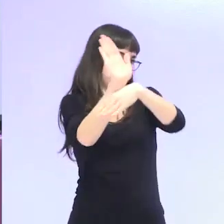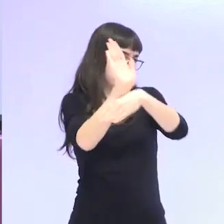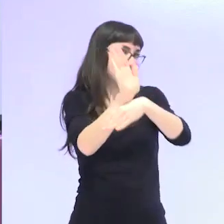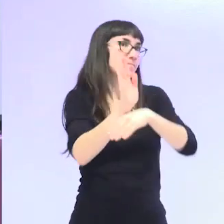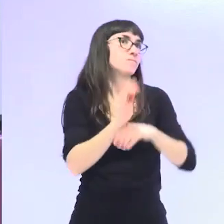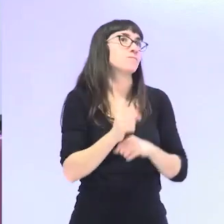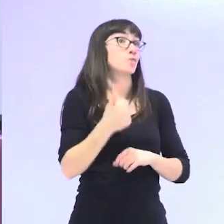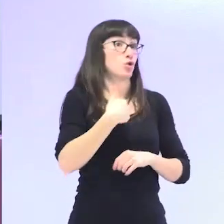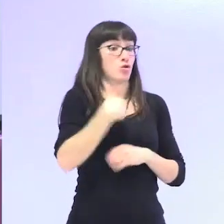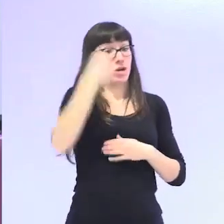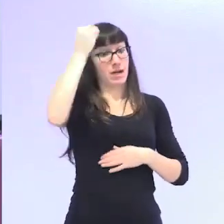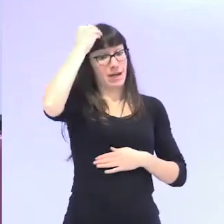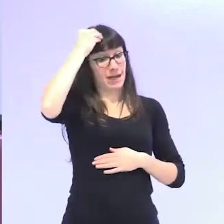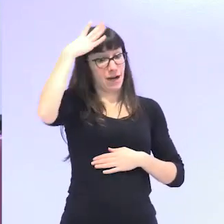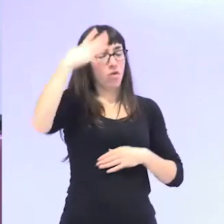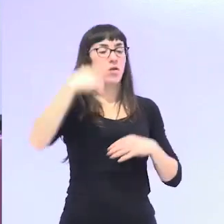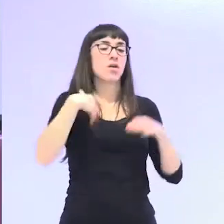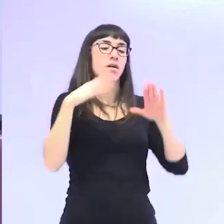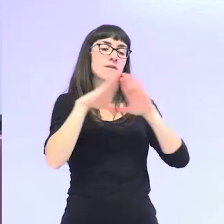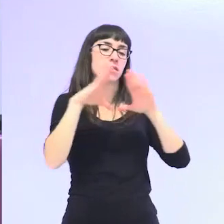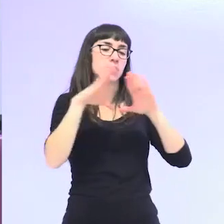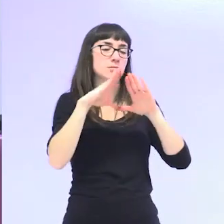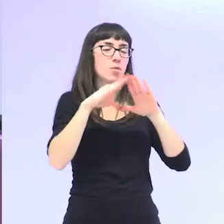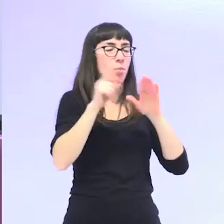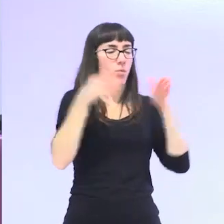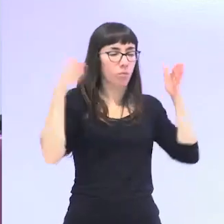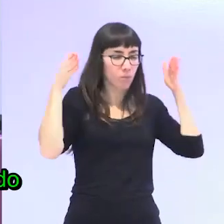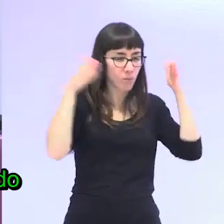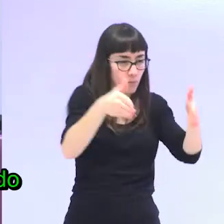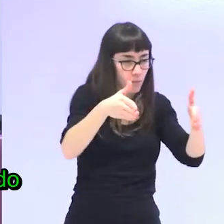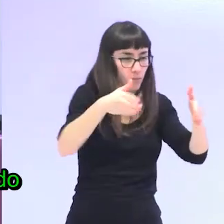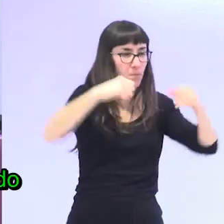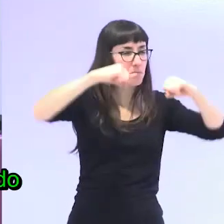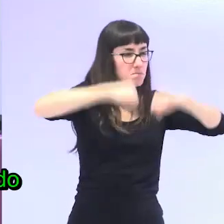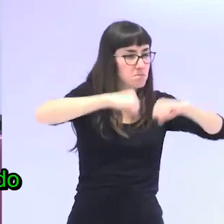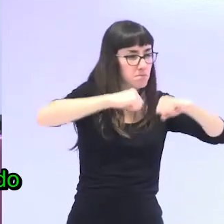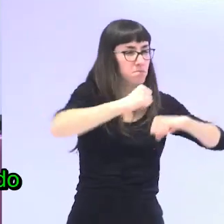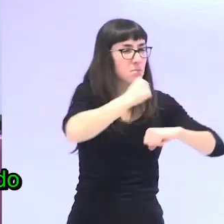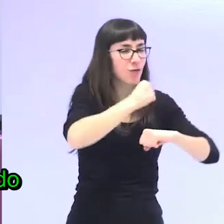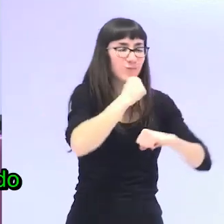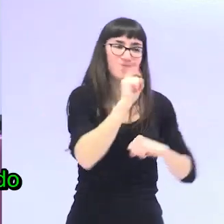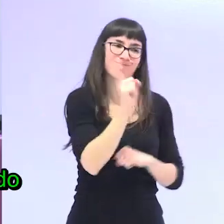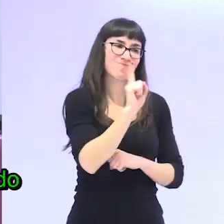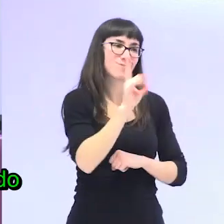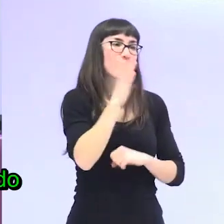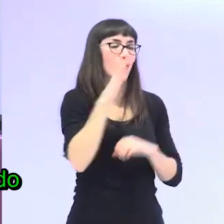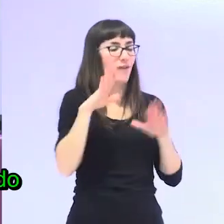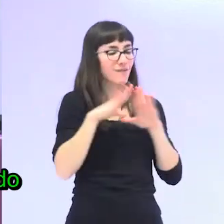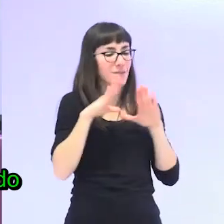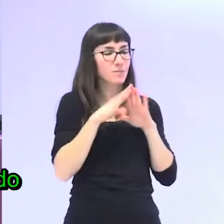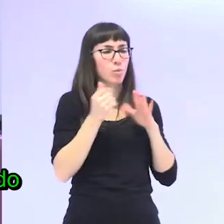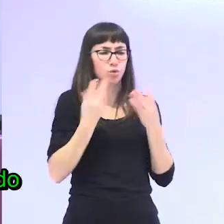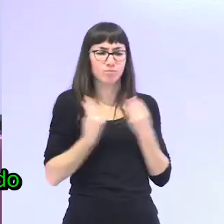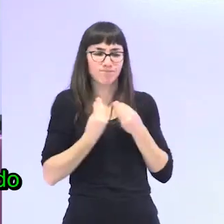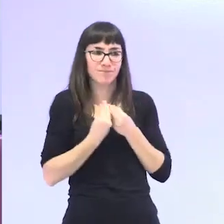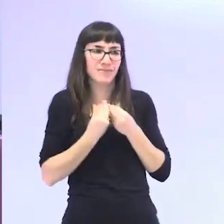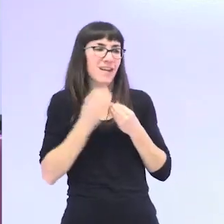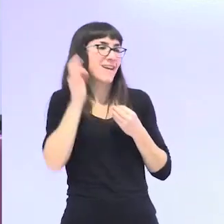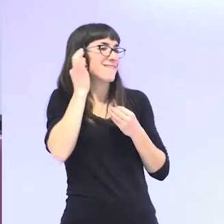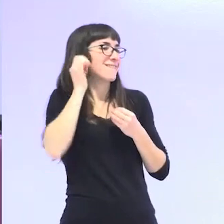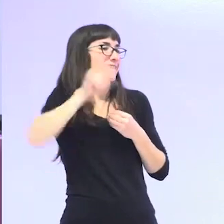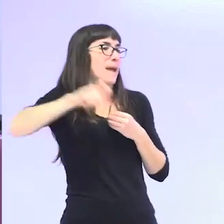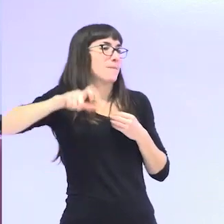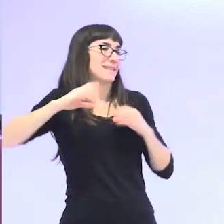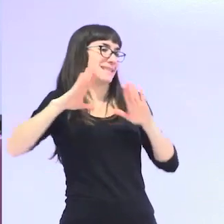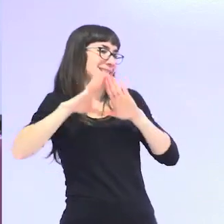yo creo que el feminismo no ha puesto su foco de atención en el envejecimiento porque el feminismo ha estado muy pegado a la vida de las feministas. Y las